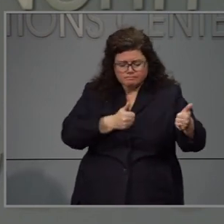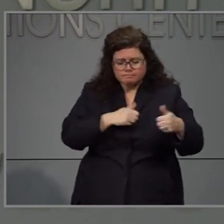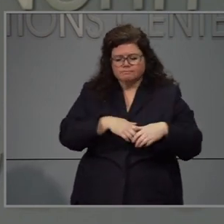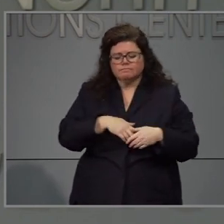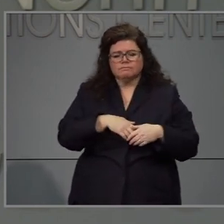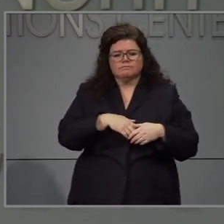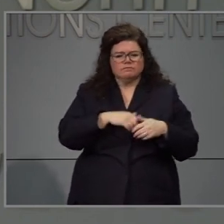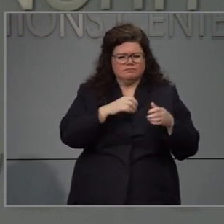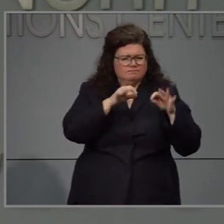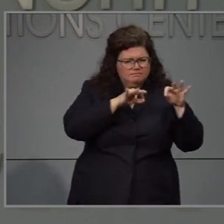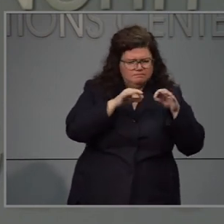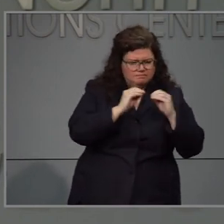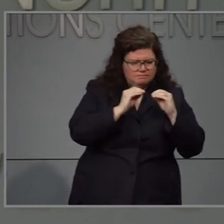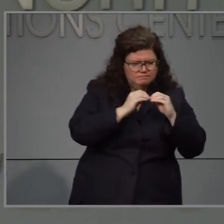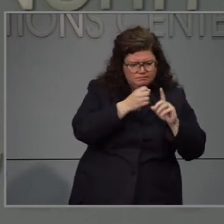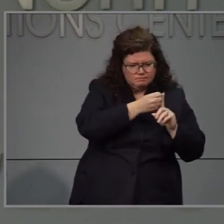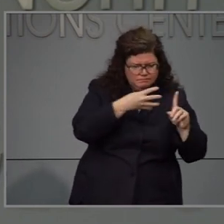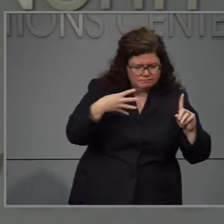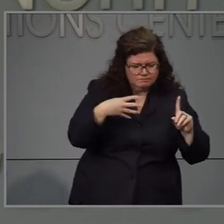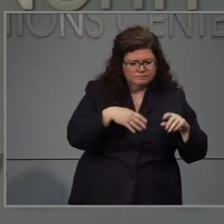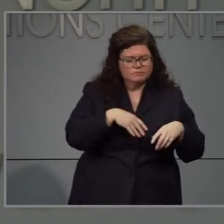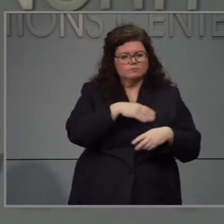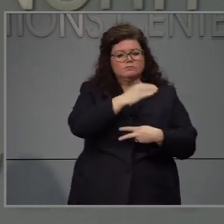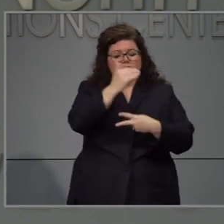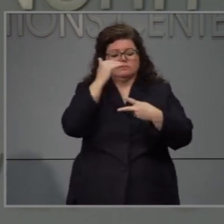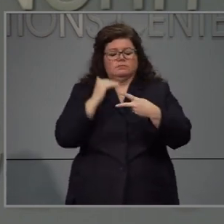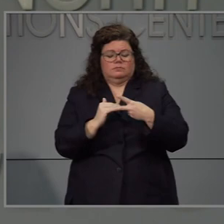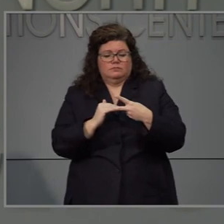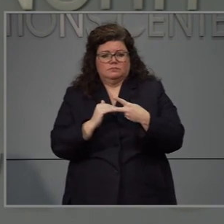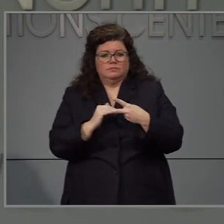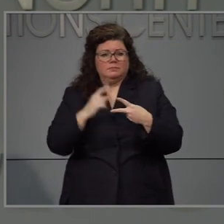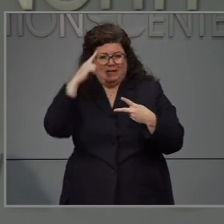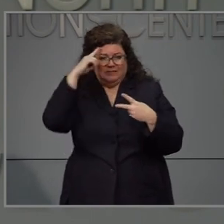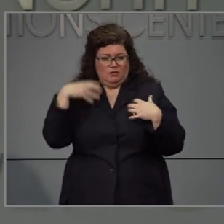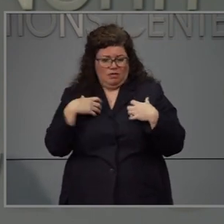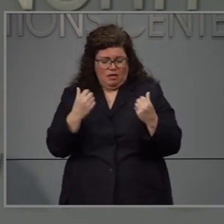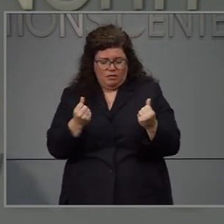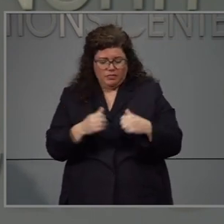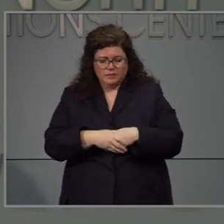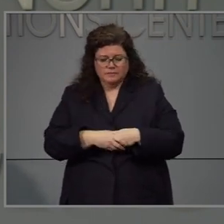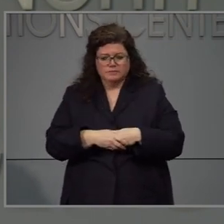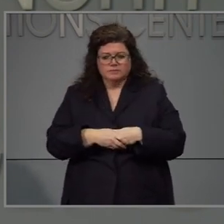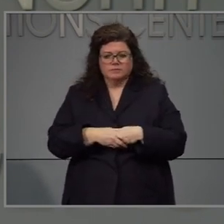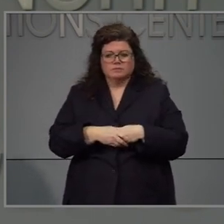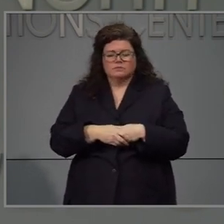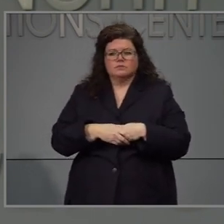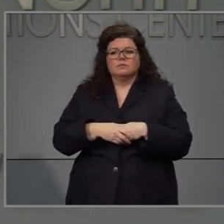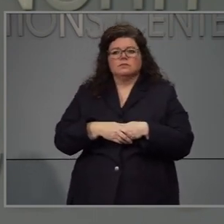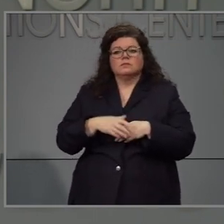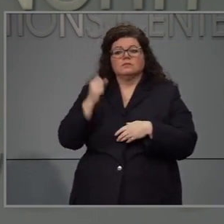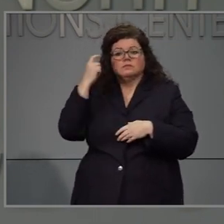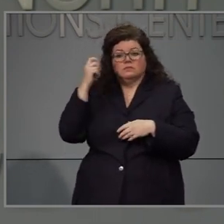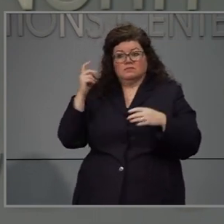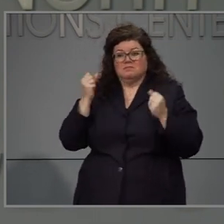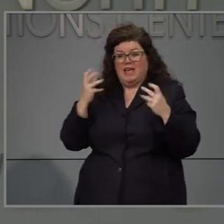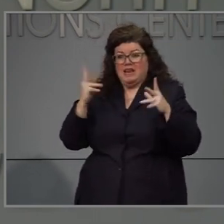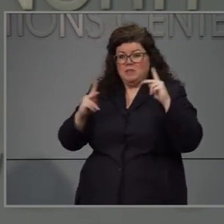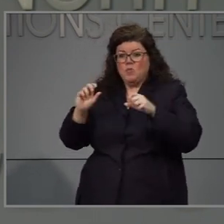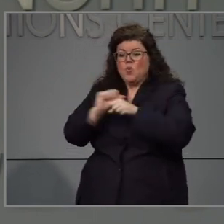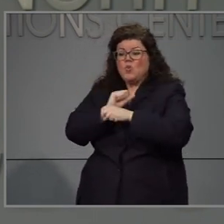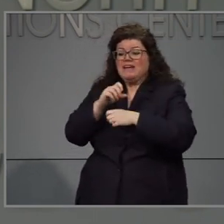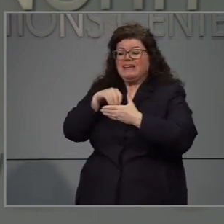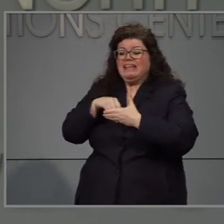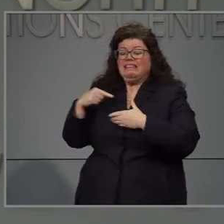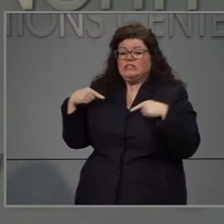La salud mental es muy importante para muchas personas. Yo sé que los gimnasios siguen cerrados, pero ¿qué hay? De las personas que son